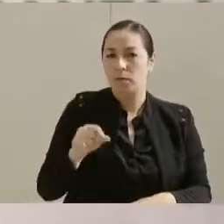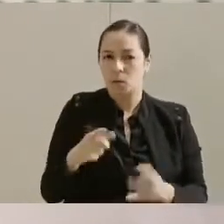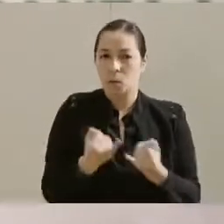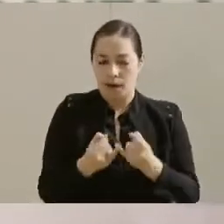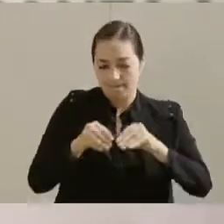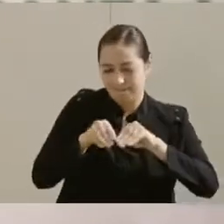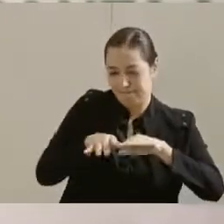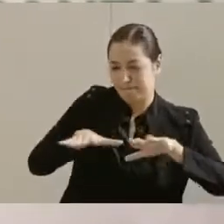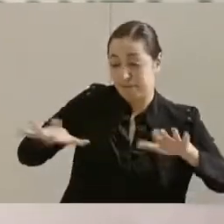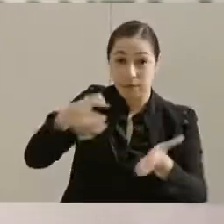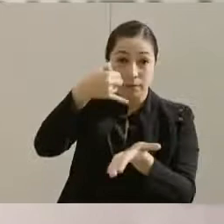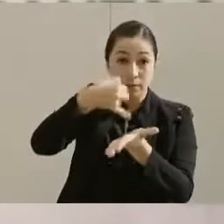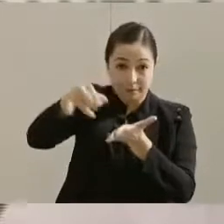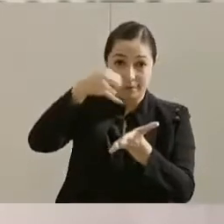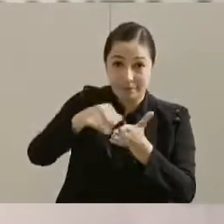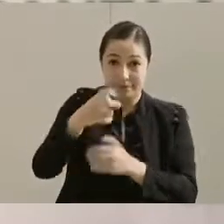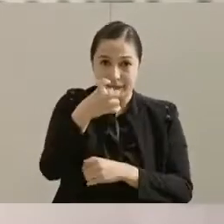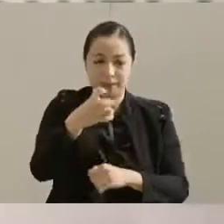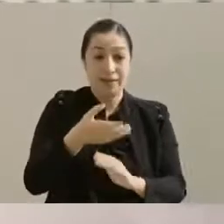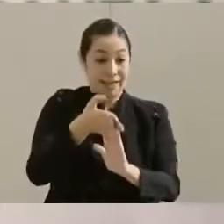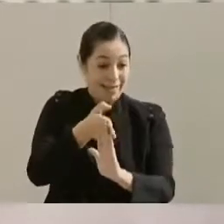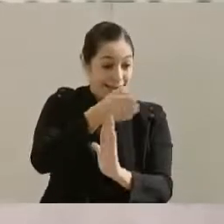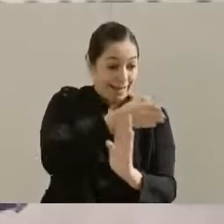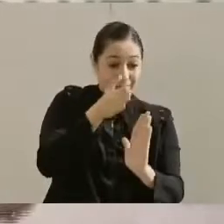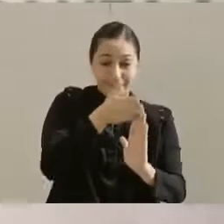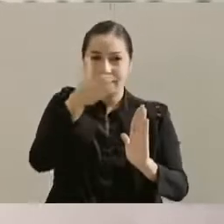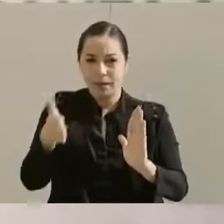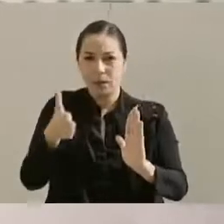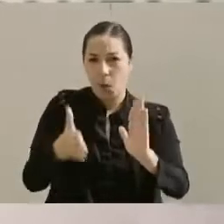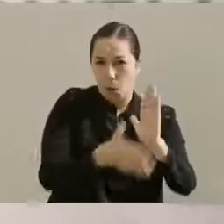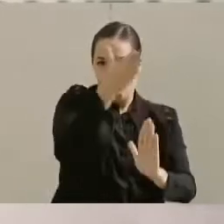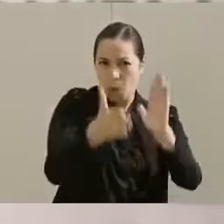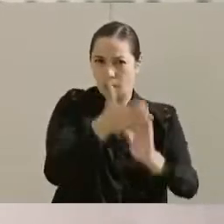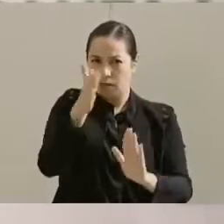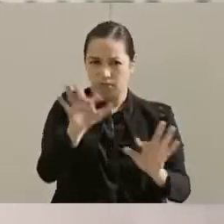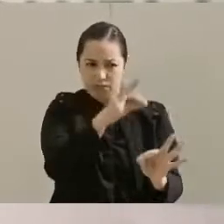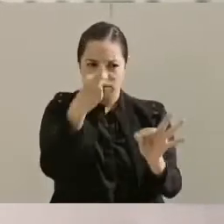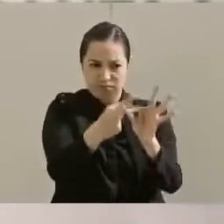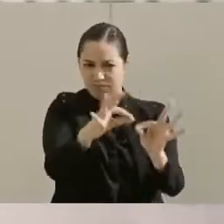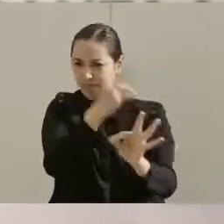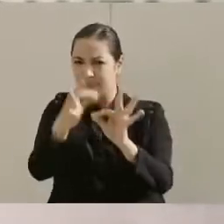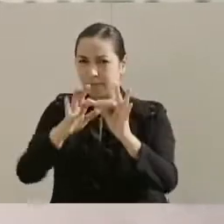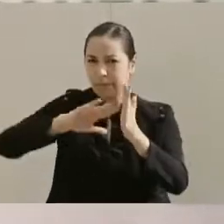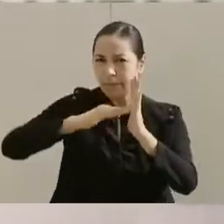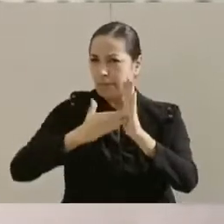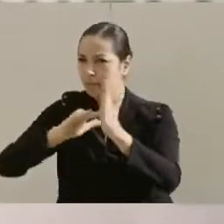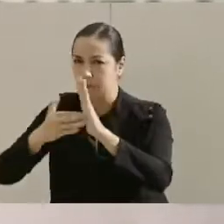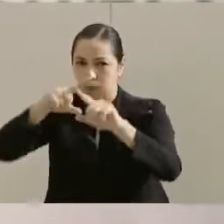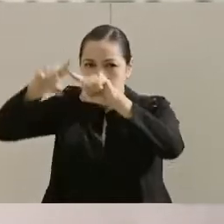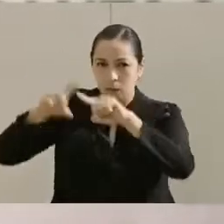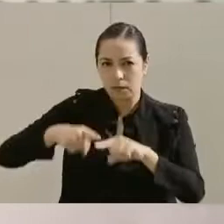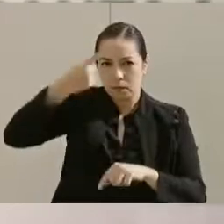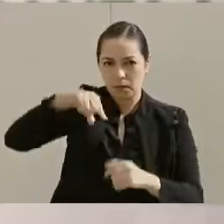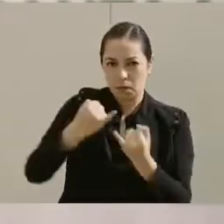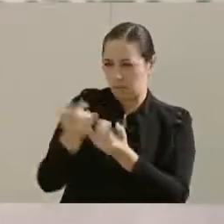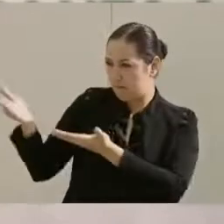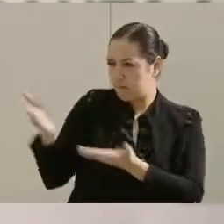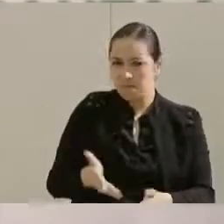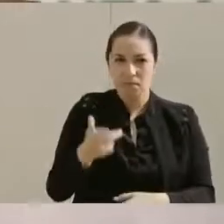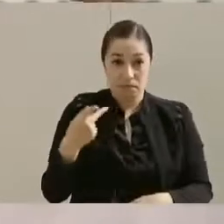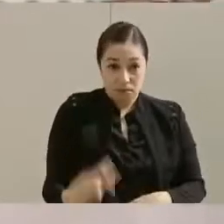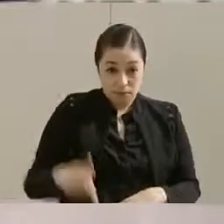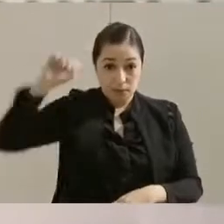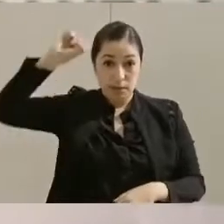Riego. Es un antes y un después, son obras estratégicas, las que usted viene a echar a andar aquí a Sinaloa, a